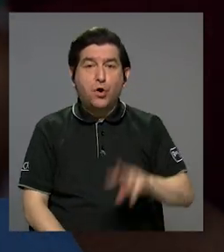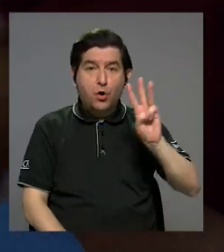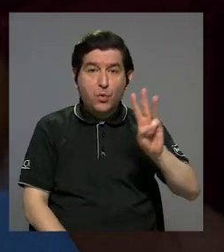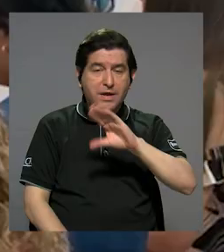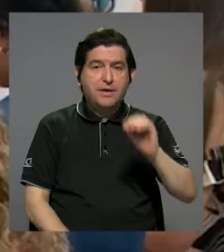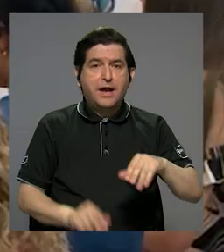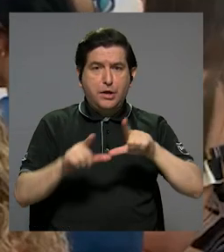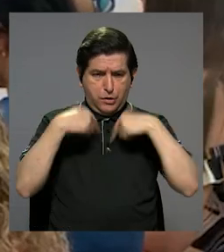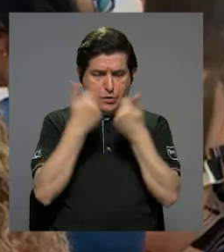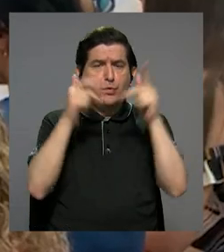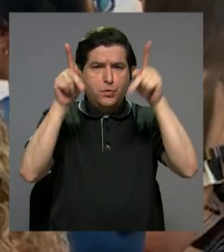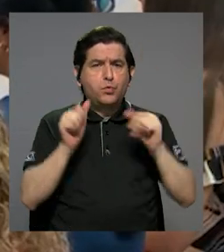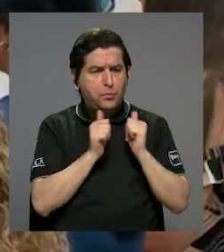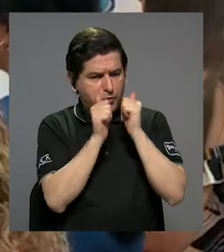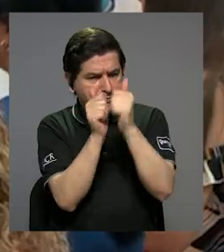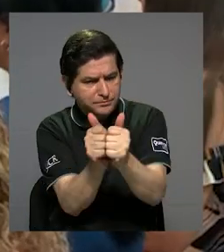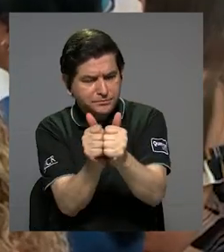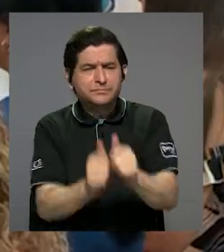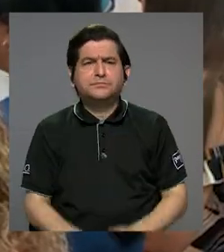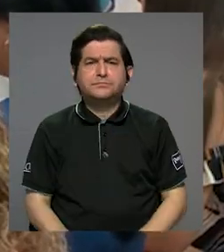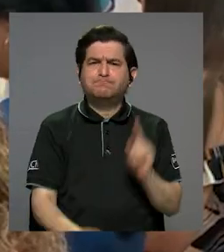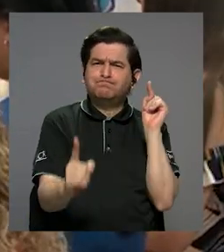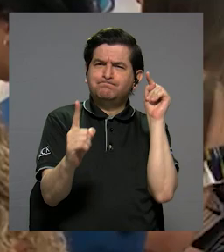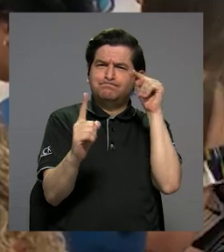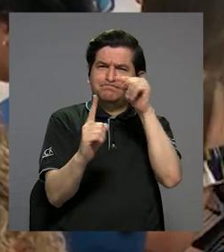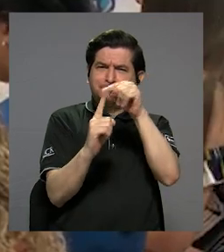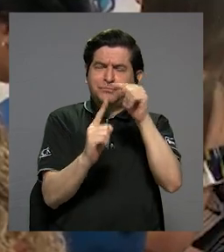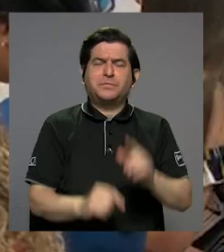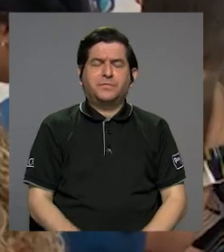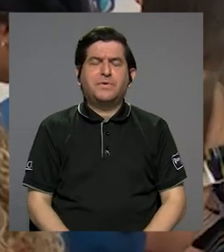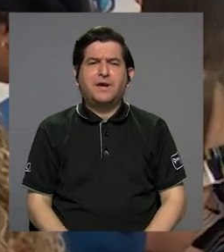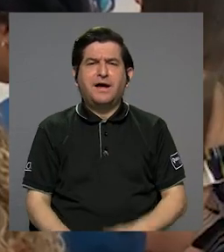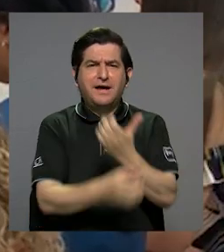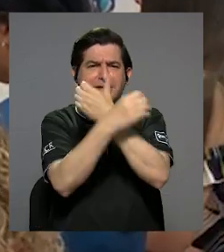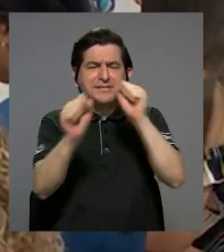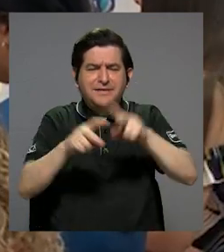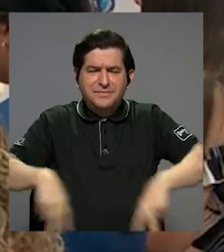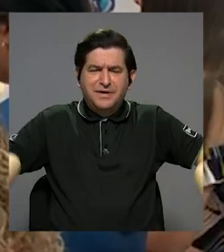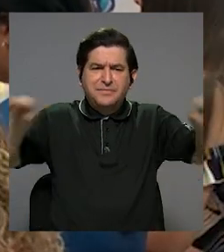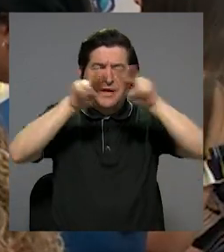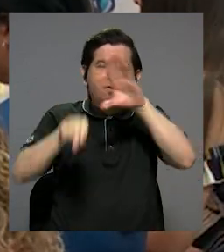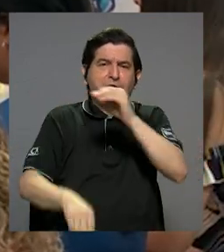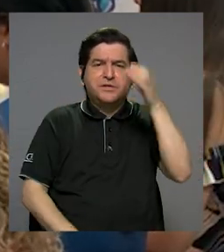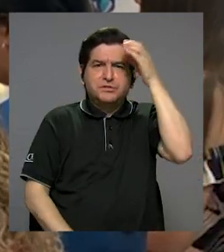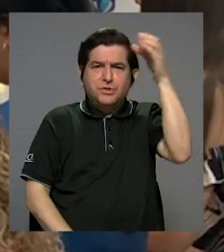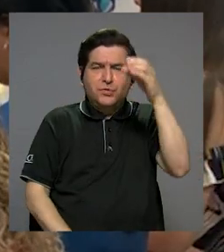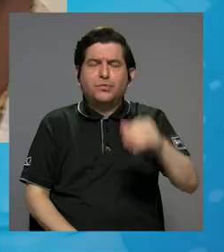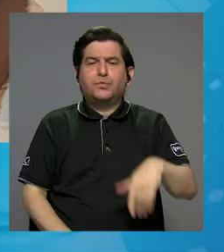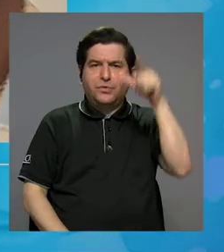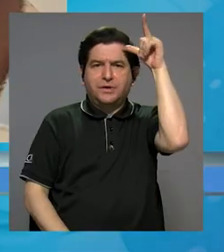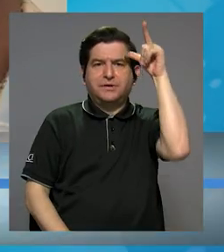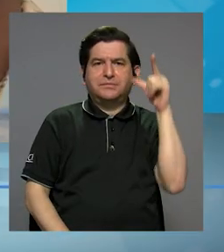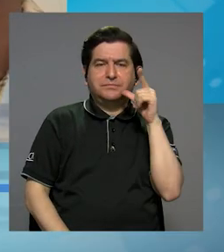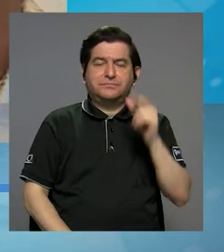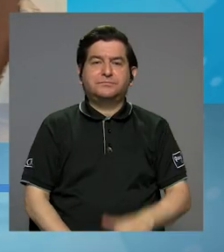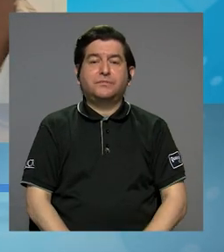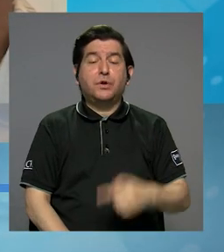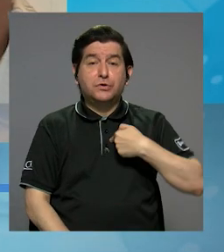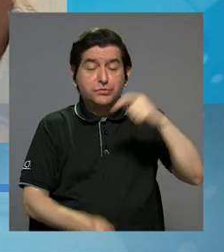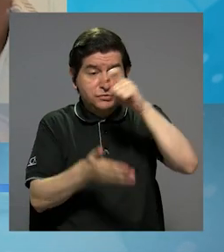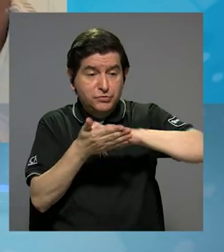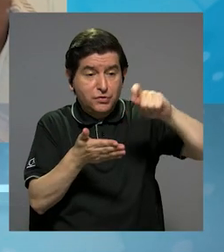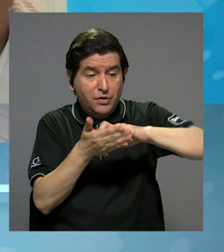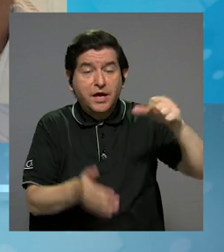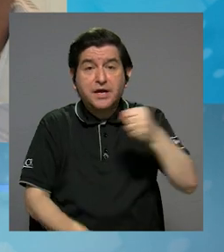este grupo de personas que lo acompañan, se propusieron rescatar los valores y la cultura limonense. Yo compuse